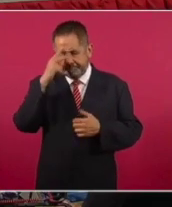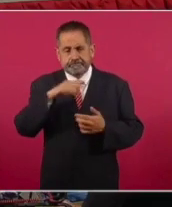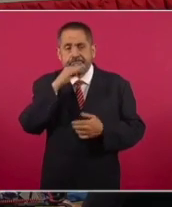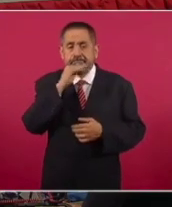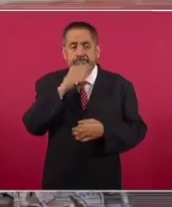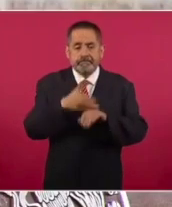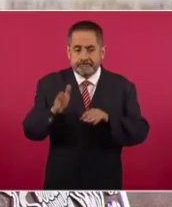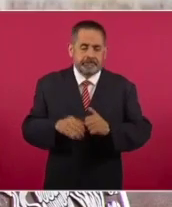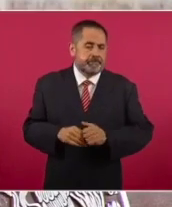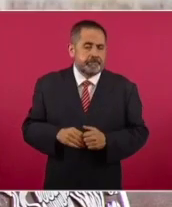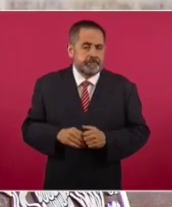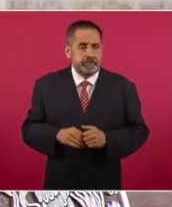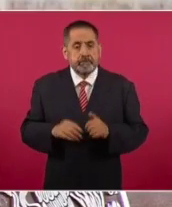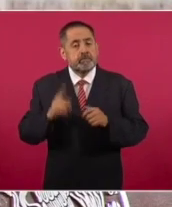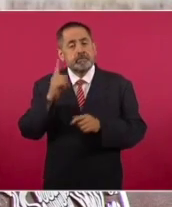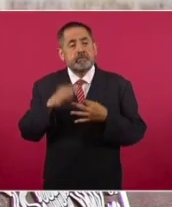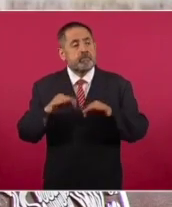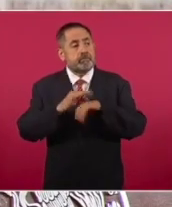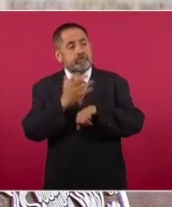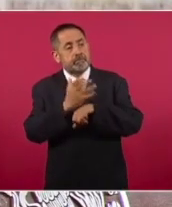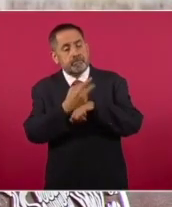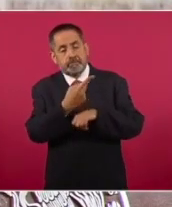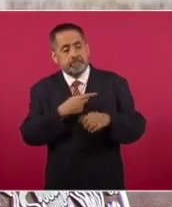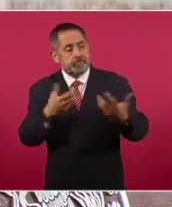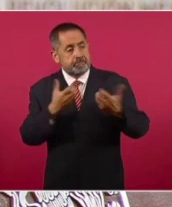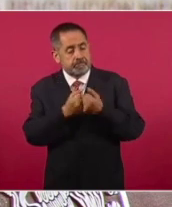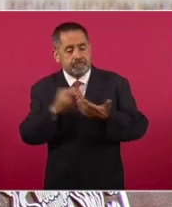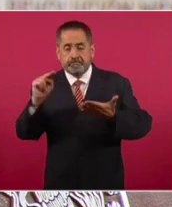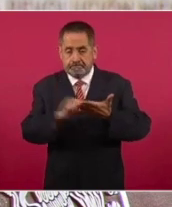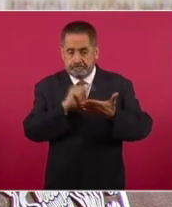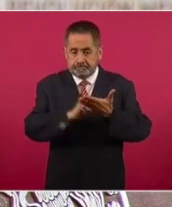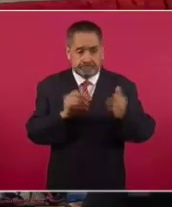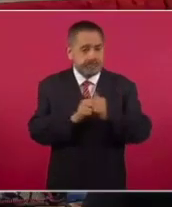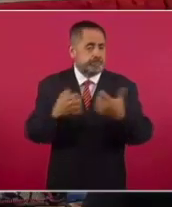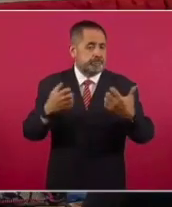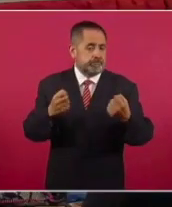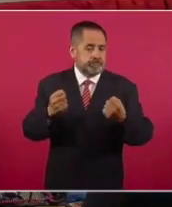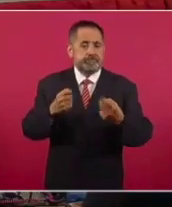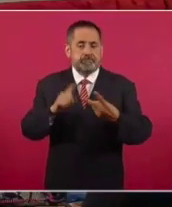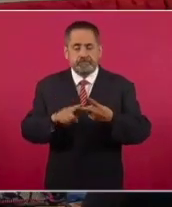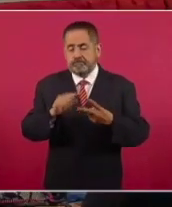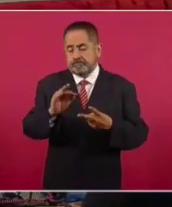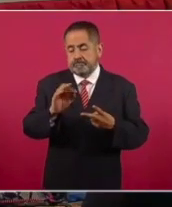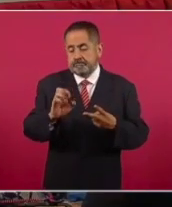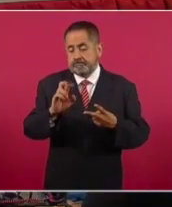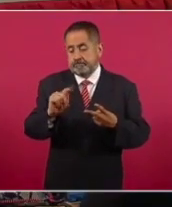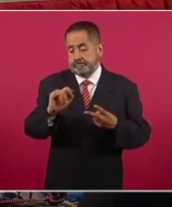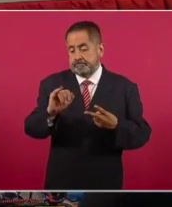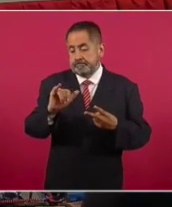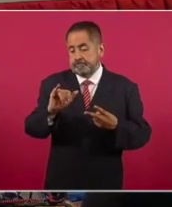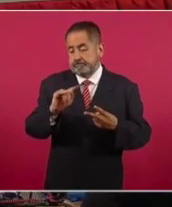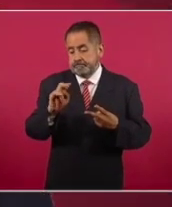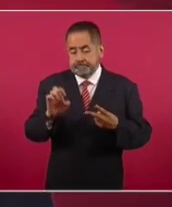asegurar acuerdos con Estados Unidos para tener más leche y fertilizantes, regular las tarifas de